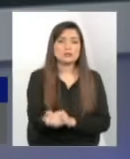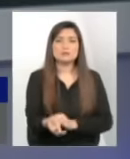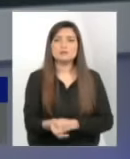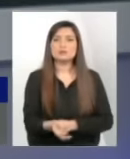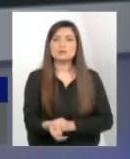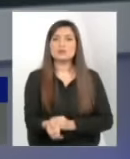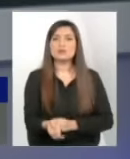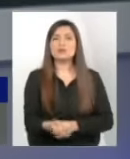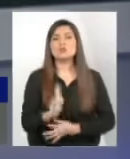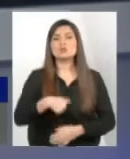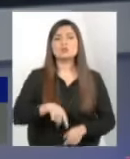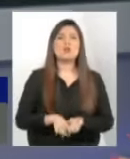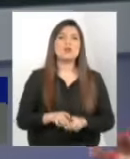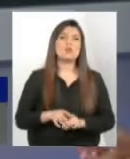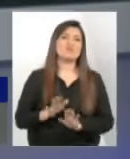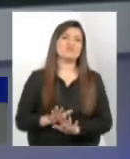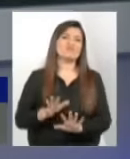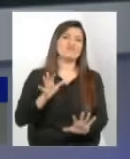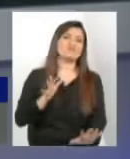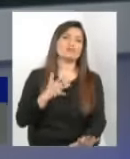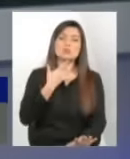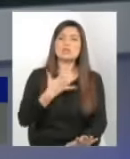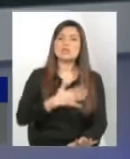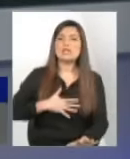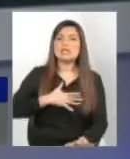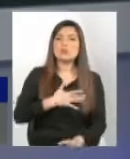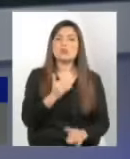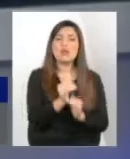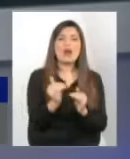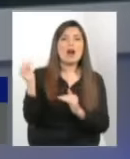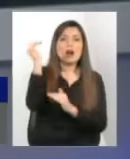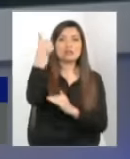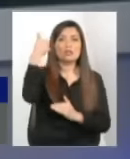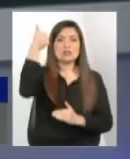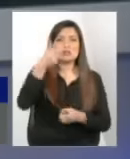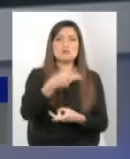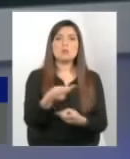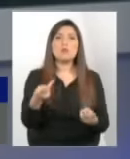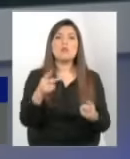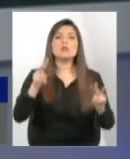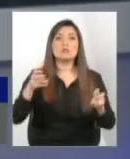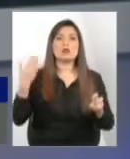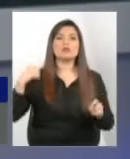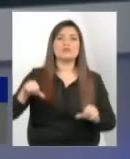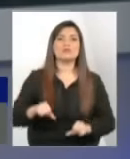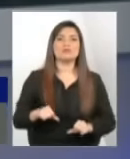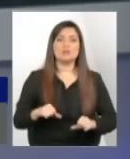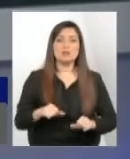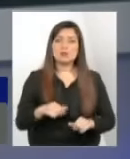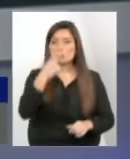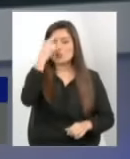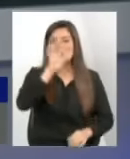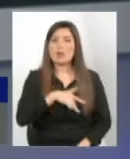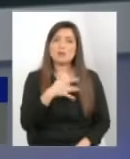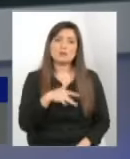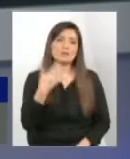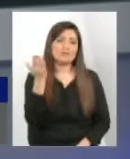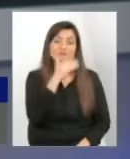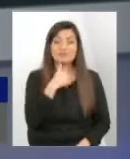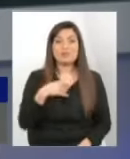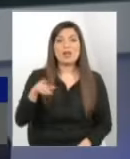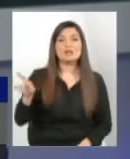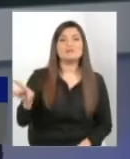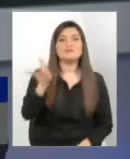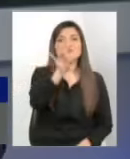esperábamos que hubiera sido por alta dirección pública a raíz de toda la crisis que hubo pero lamentablemente no fue así la nombraron a